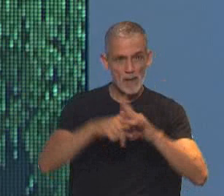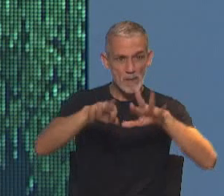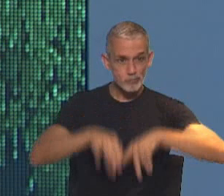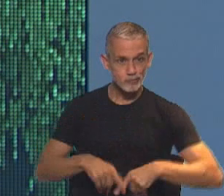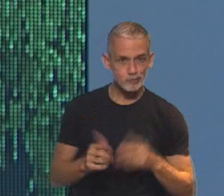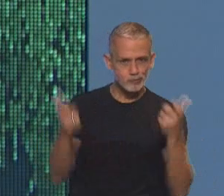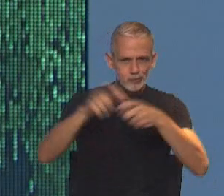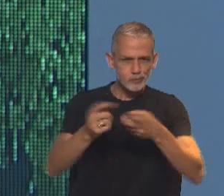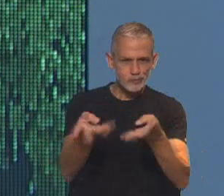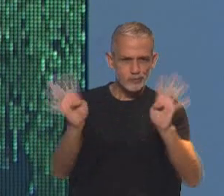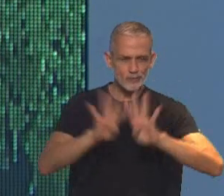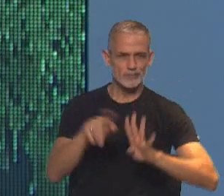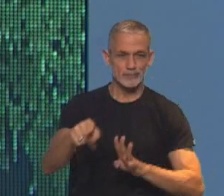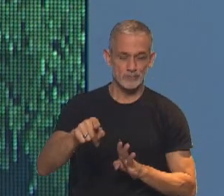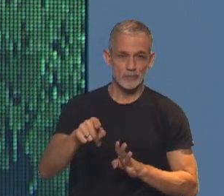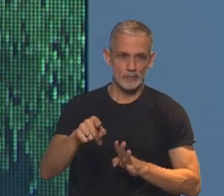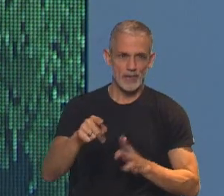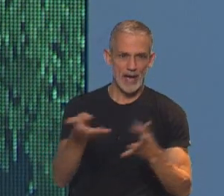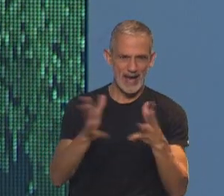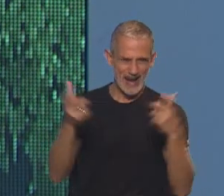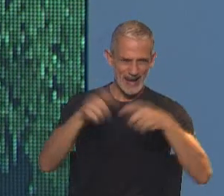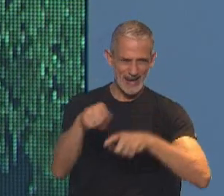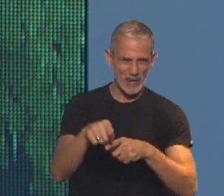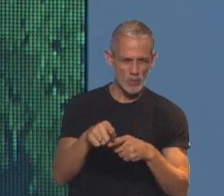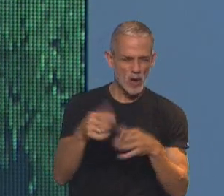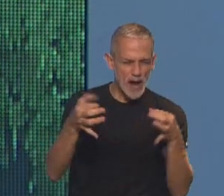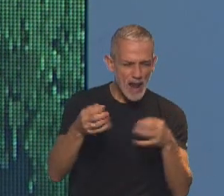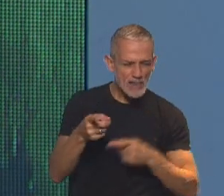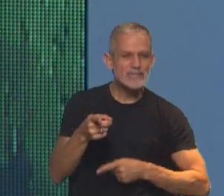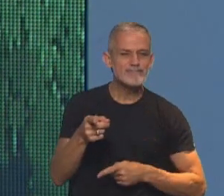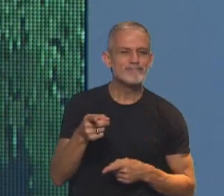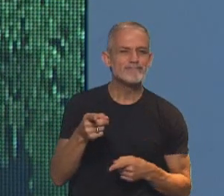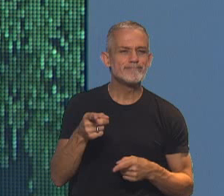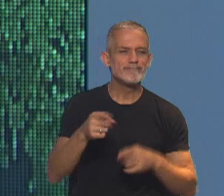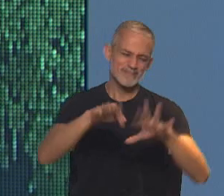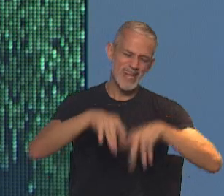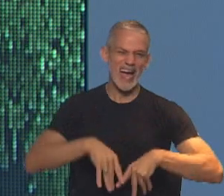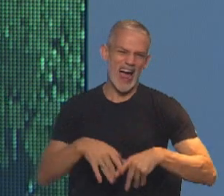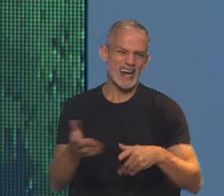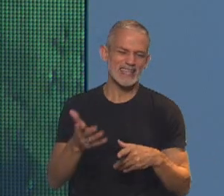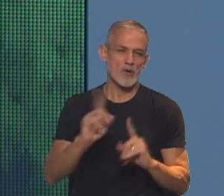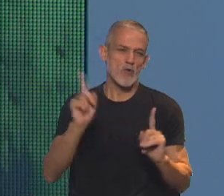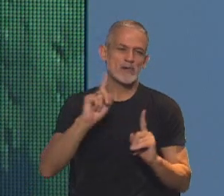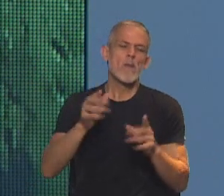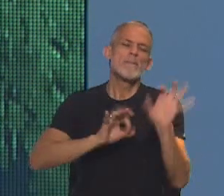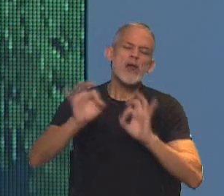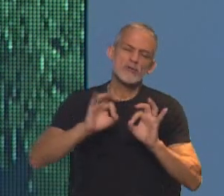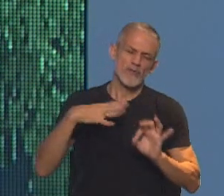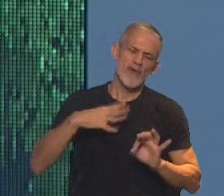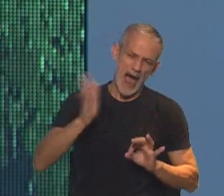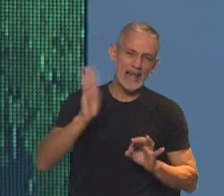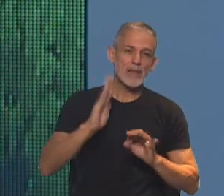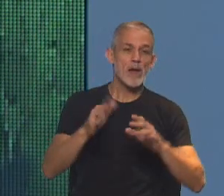reunieron en el Consejo Federal de Inversiones, en donde se analizó esta carta, en realidad, porque no estamos hablando de un proyecto, sino